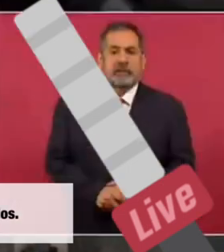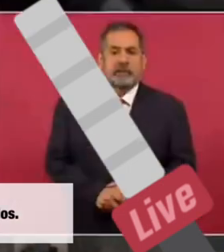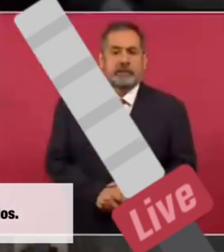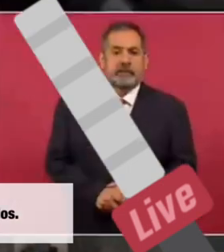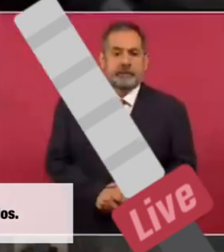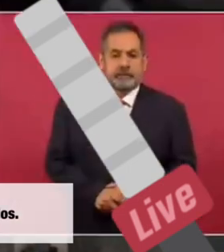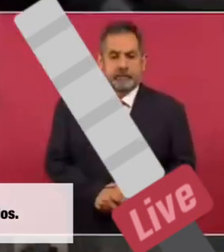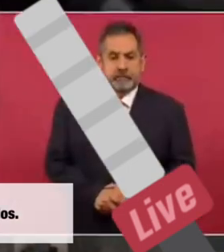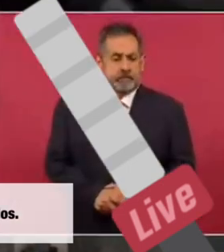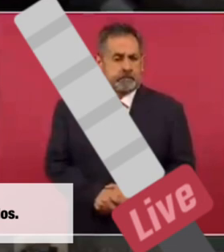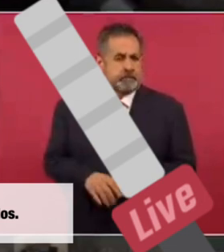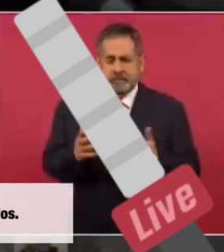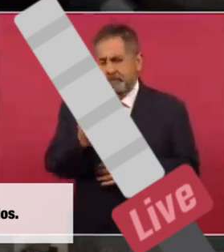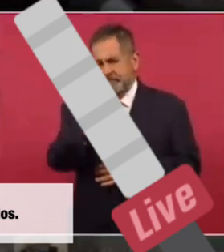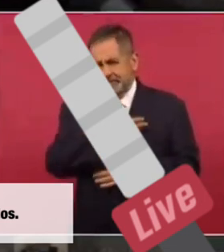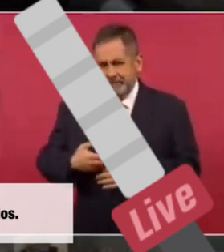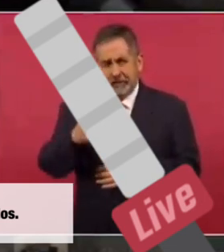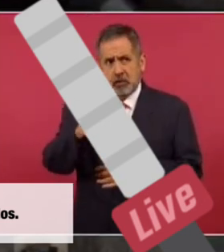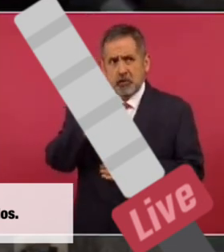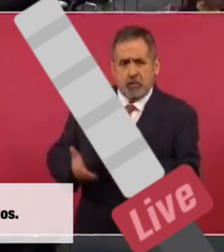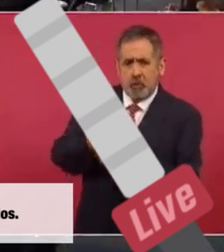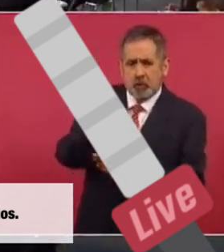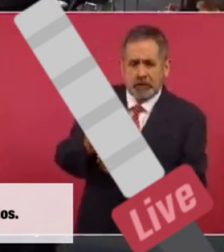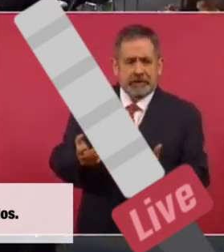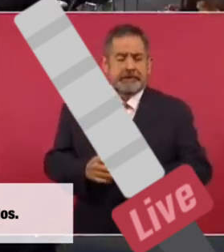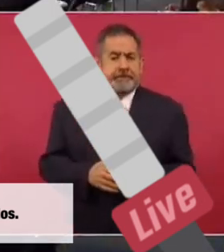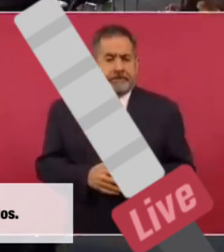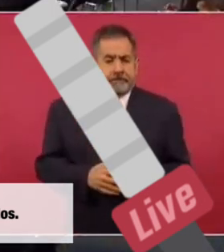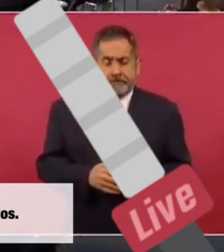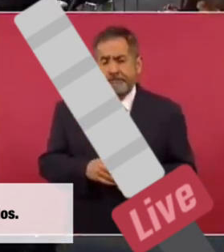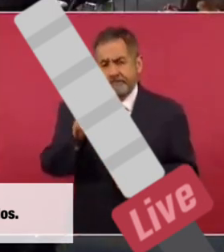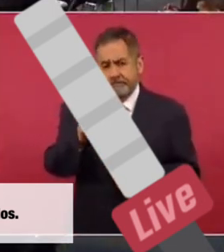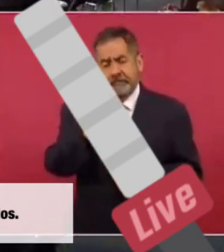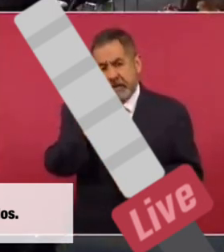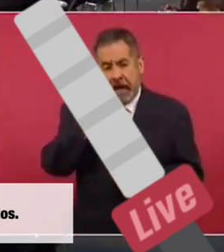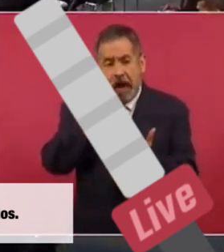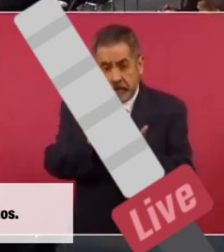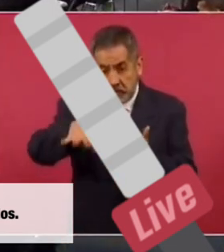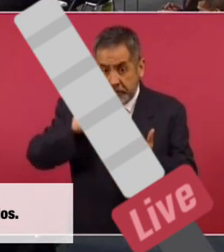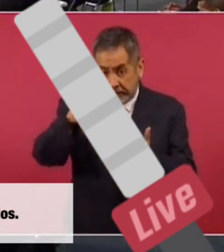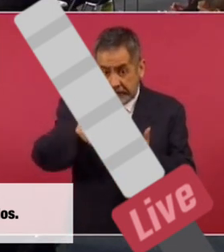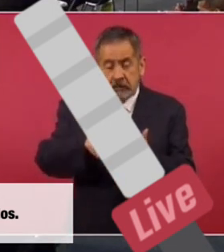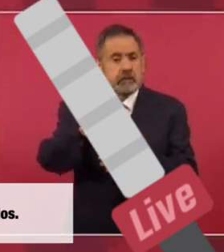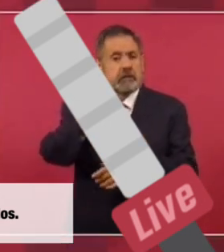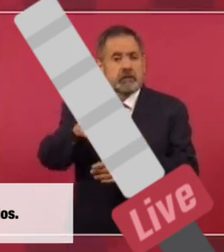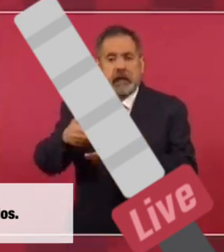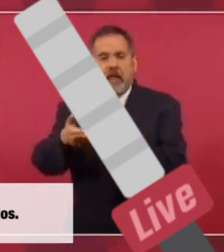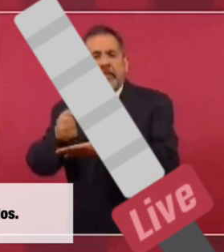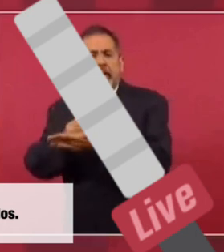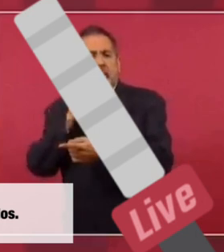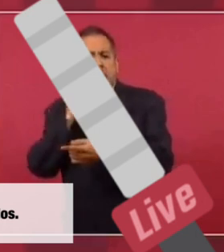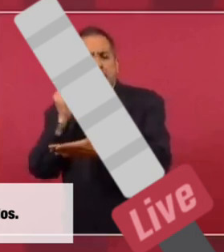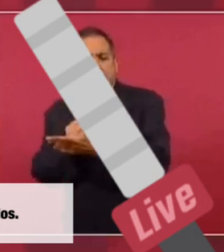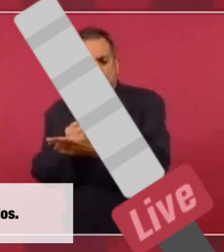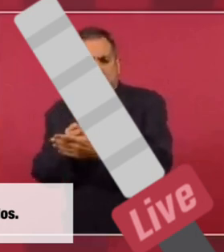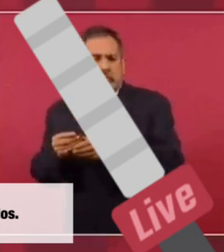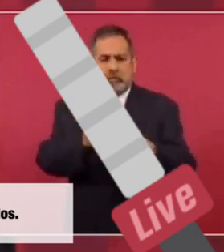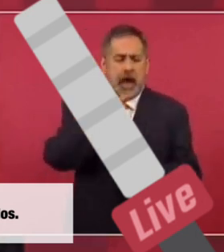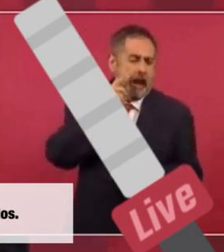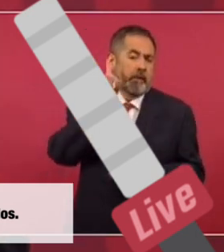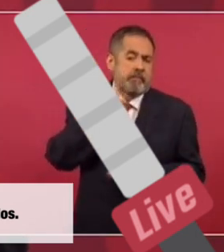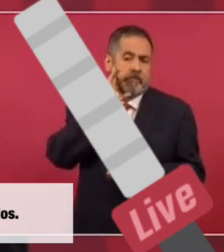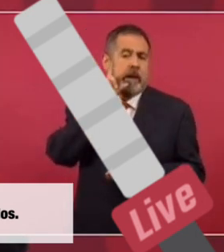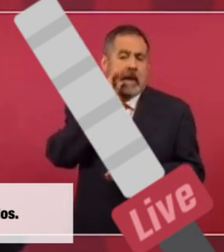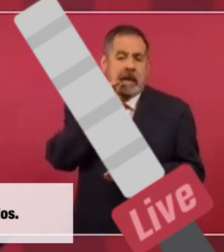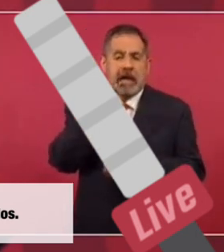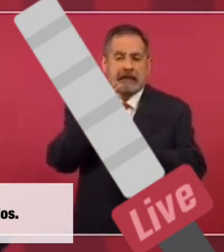sea federal o local. O sea, presidente, eso no es lo que usted había propuesto. No, y hay que ver si está. Está probado por el dictamen que aprobó la Cámara de Diputados. a que mañana